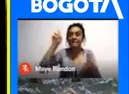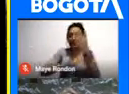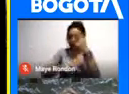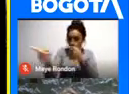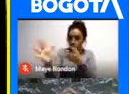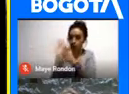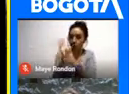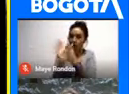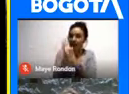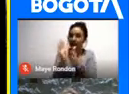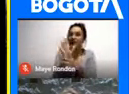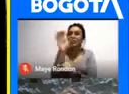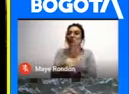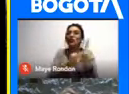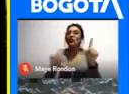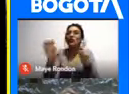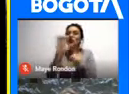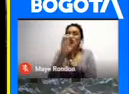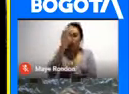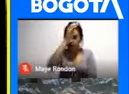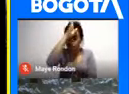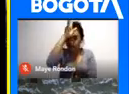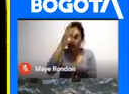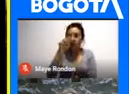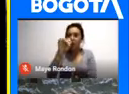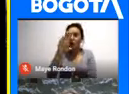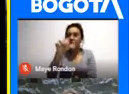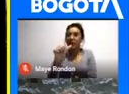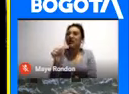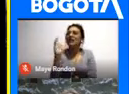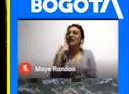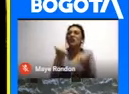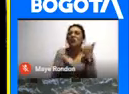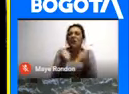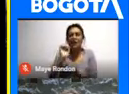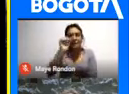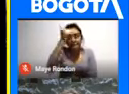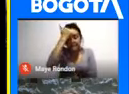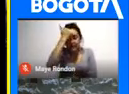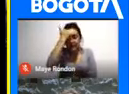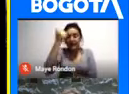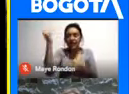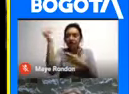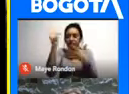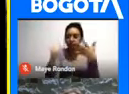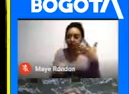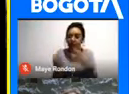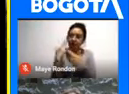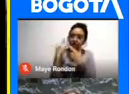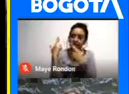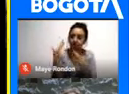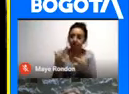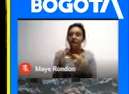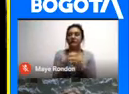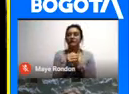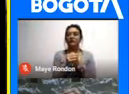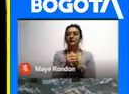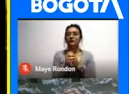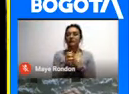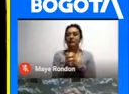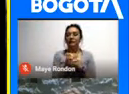Dentro de esa cultura Muisca ¿Cuál consideras Que ha sido El principal elemento Que le da valor A esta ruta turística?